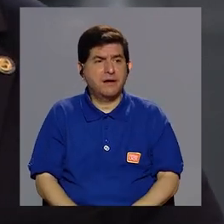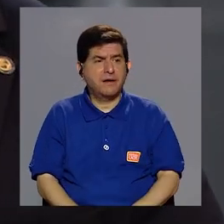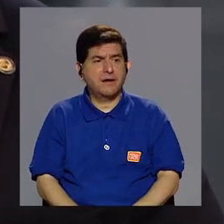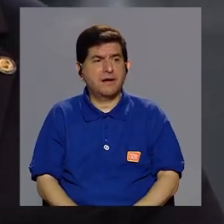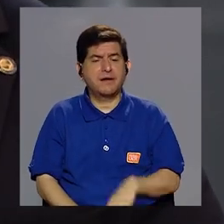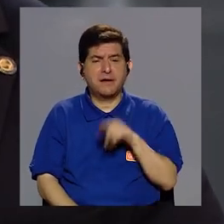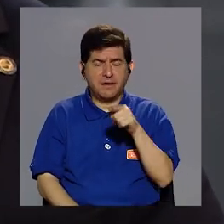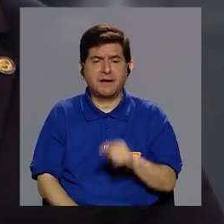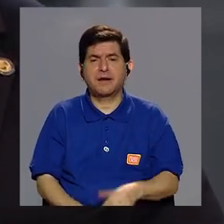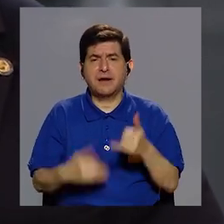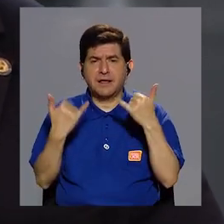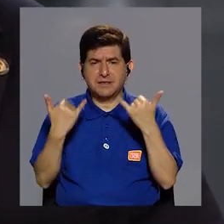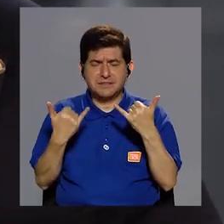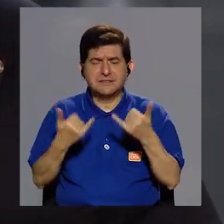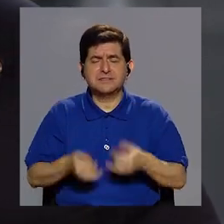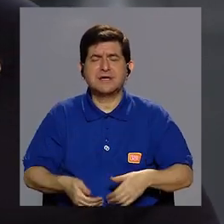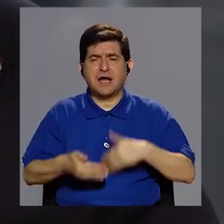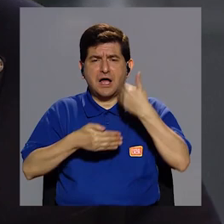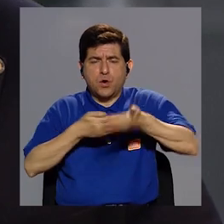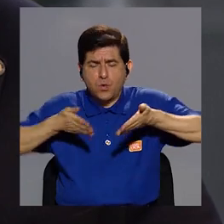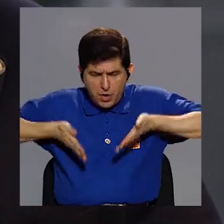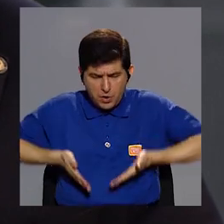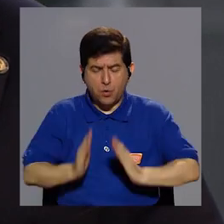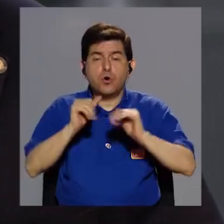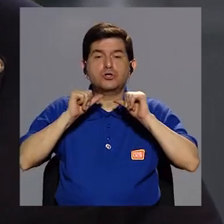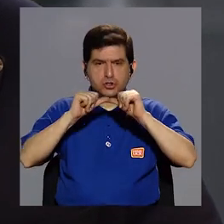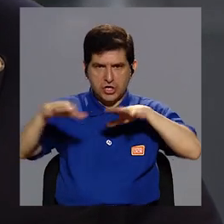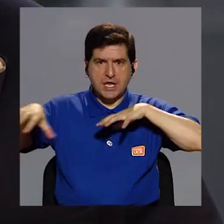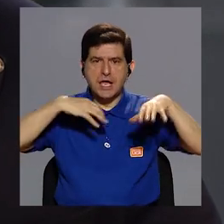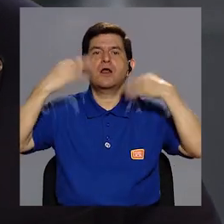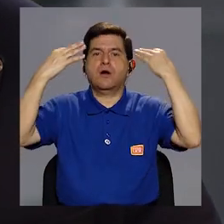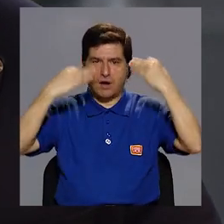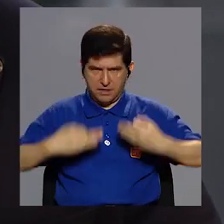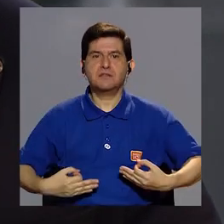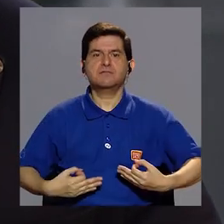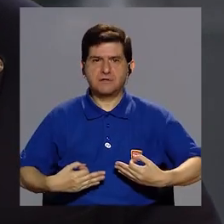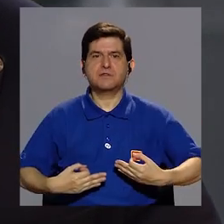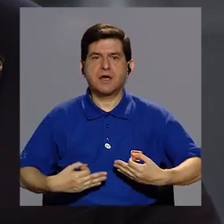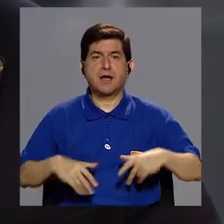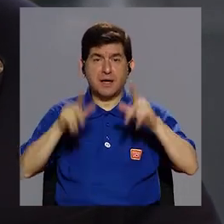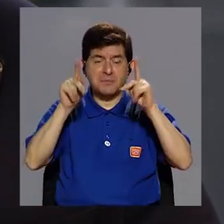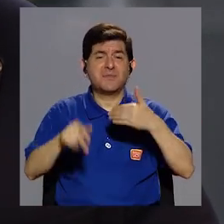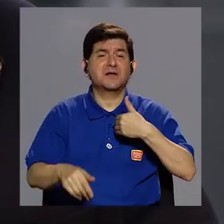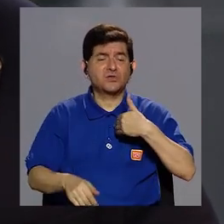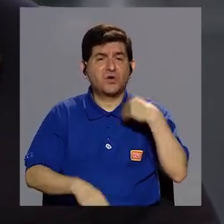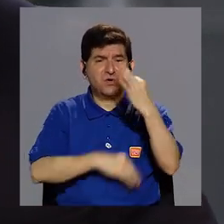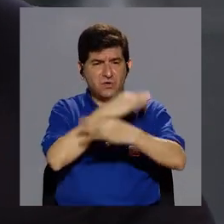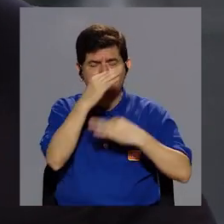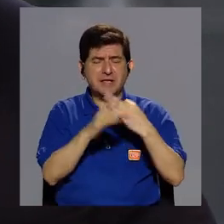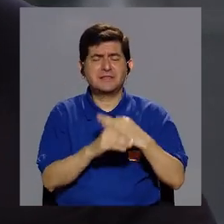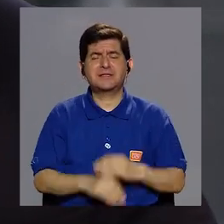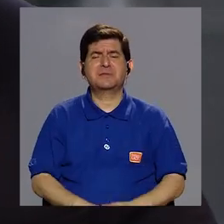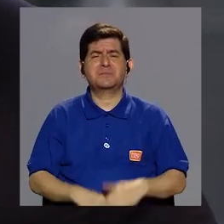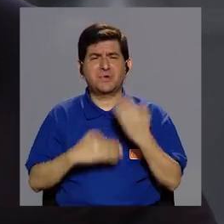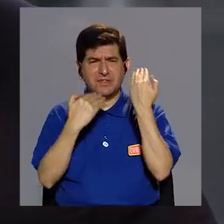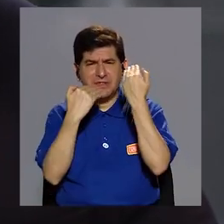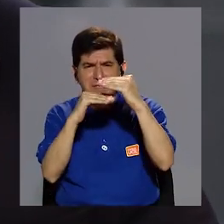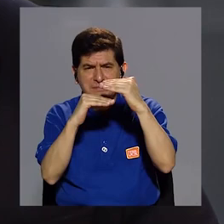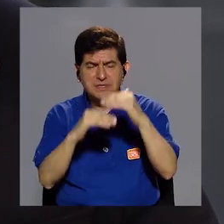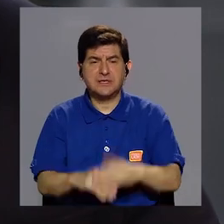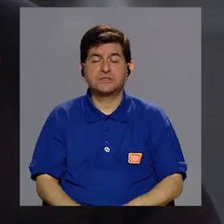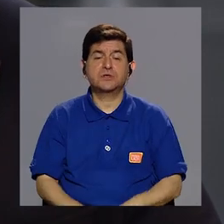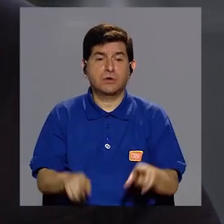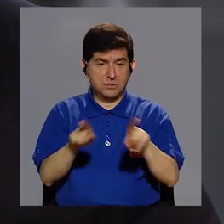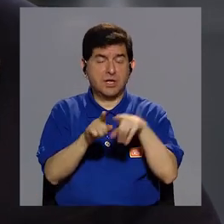recién puérpera, tienen que continuar realizando actividad física. Personas que tienen algún tipo de limitante,